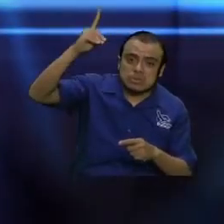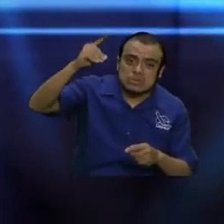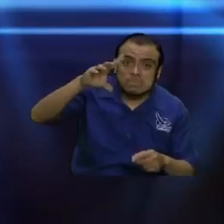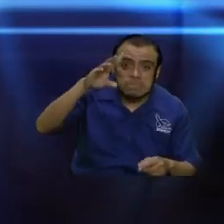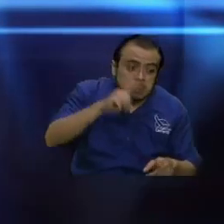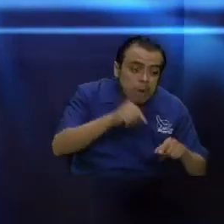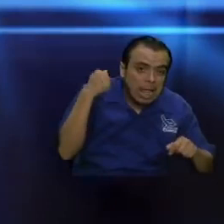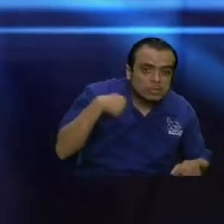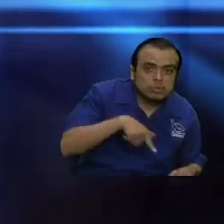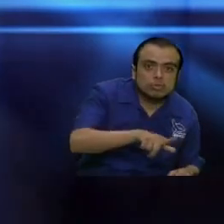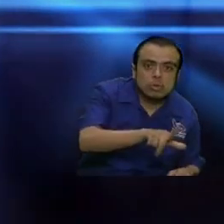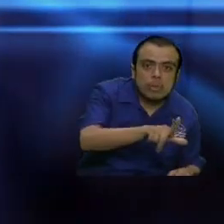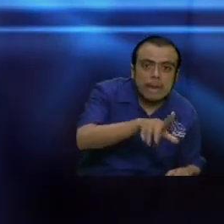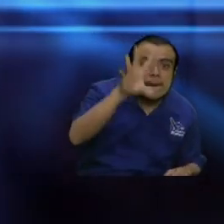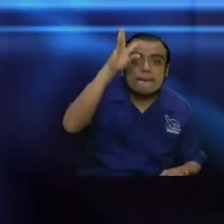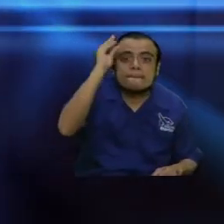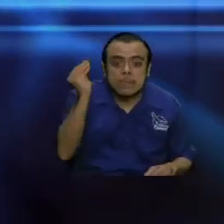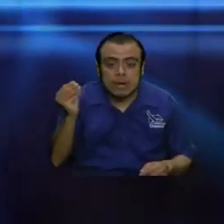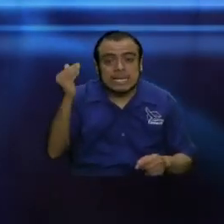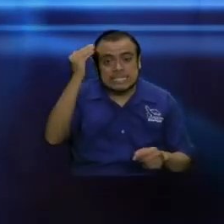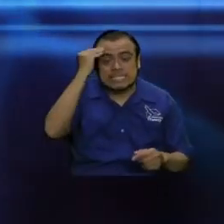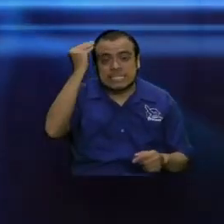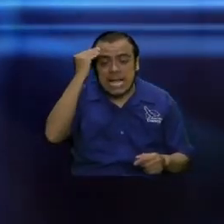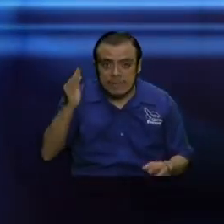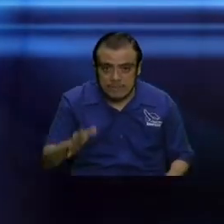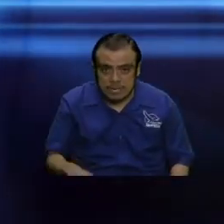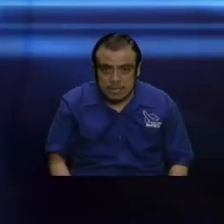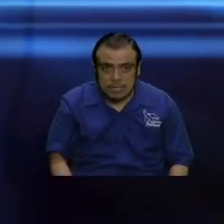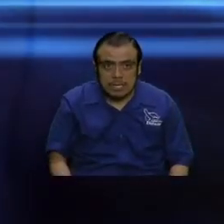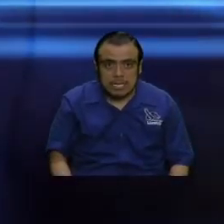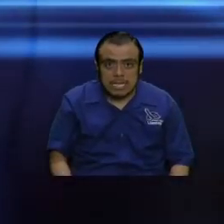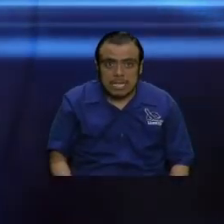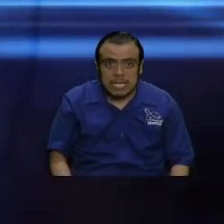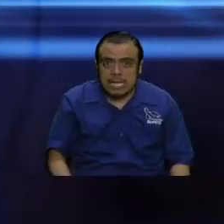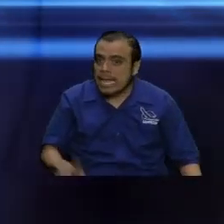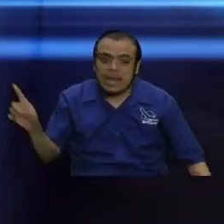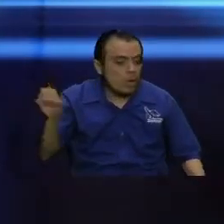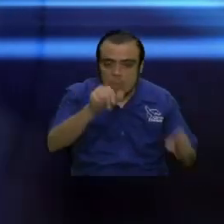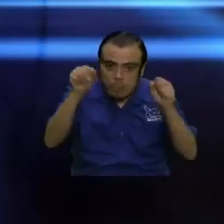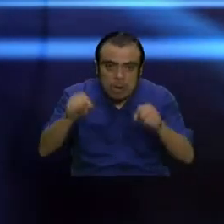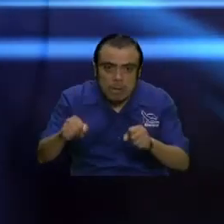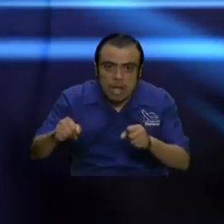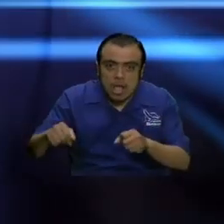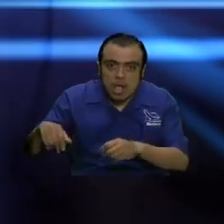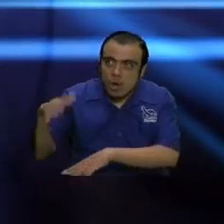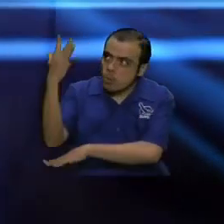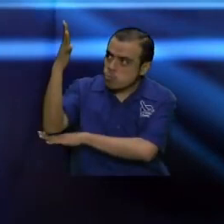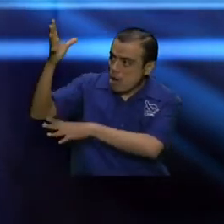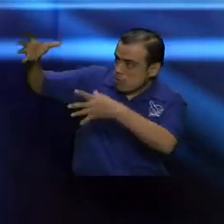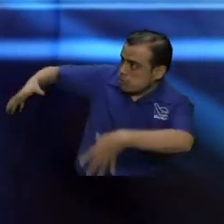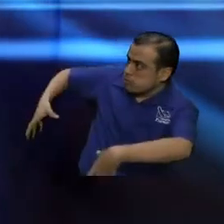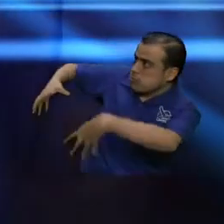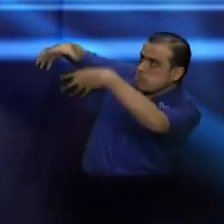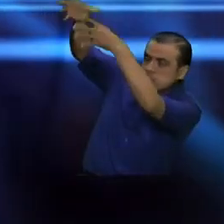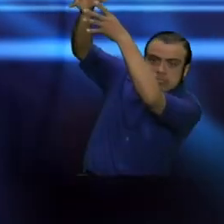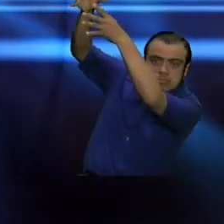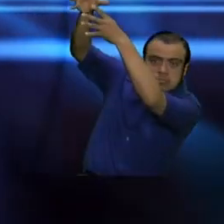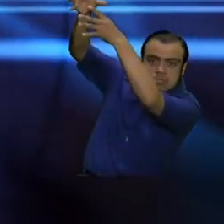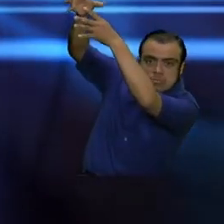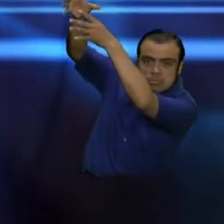porque saben claramente que no se puede poner un árbol a la par del altar de Dios